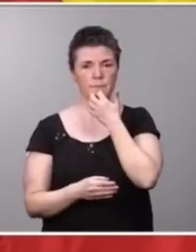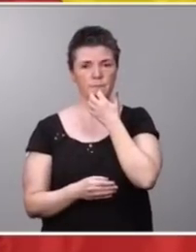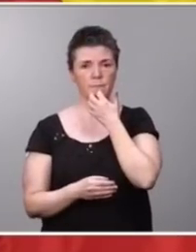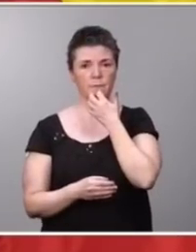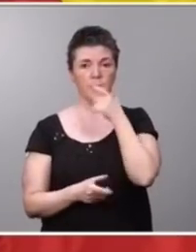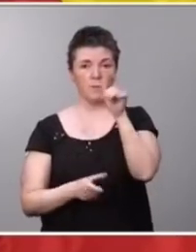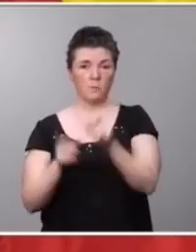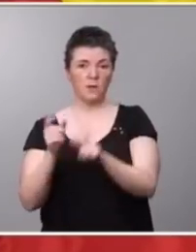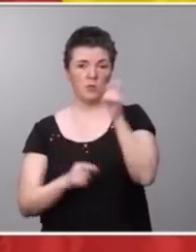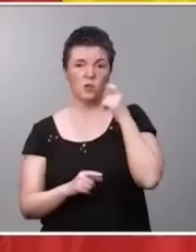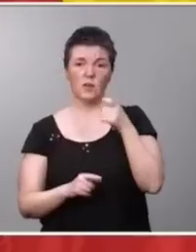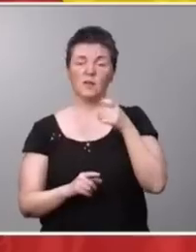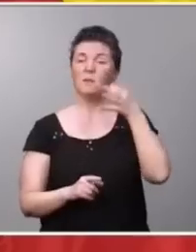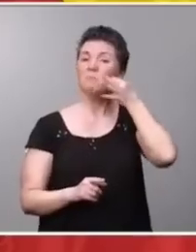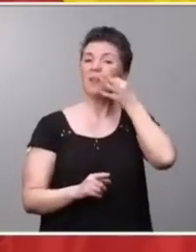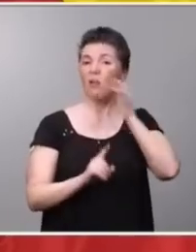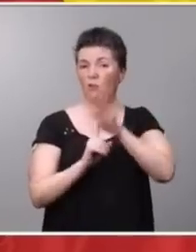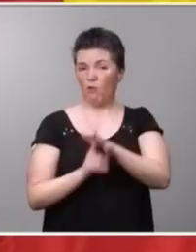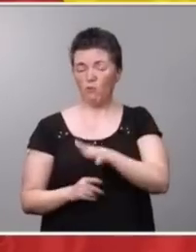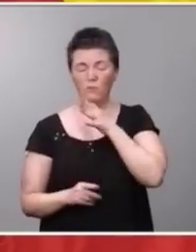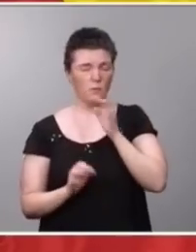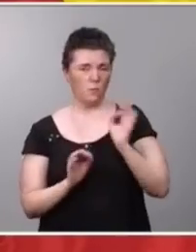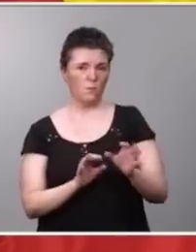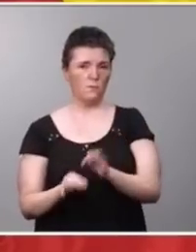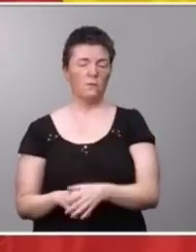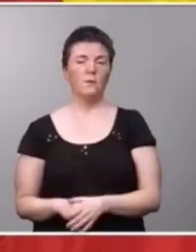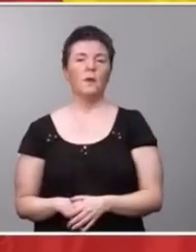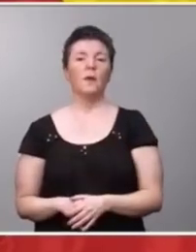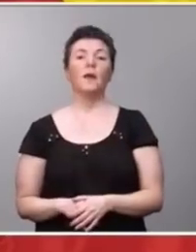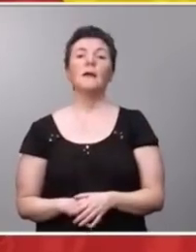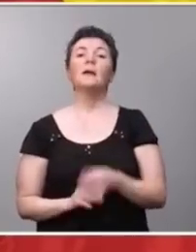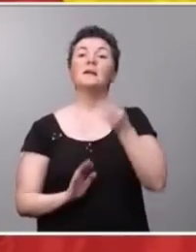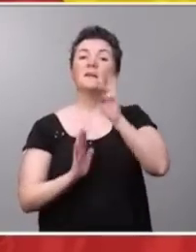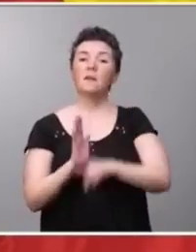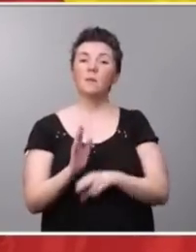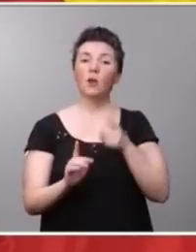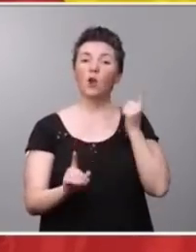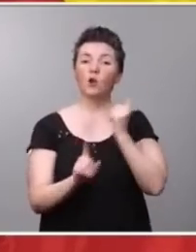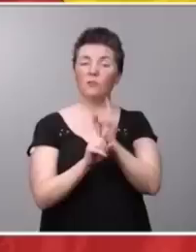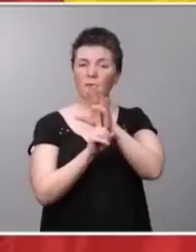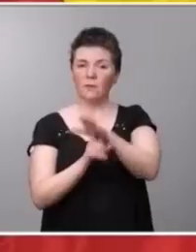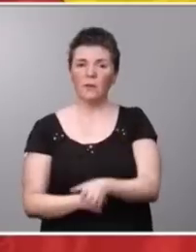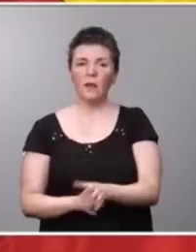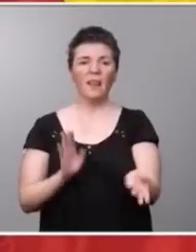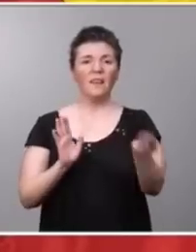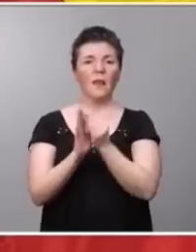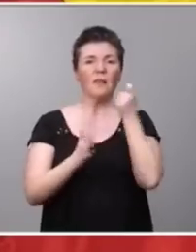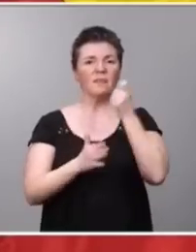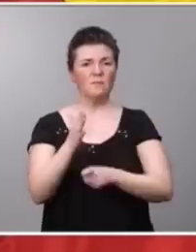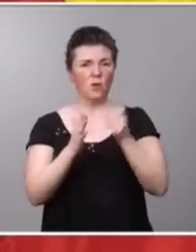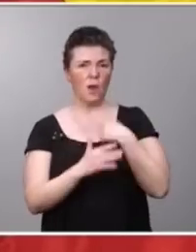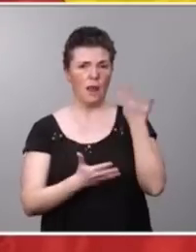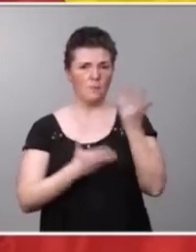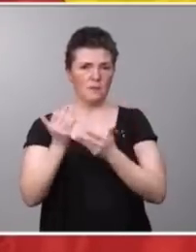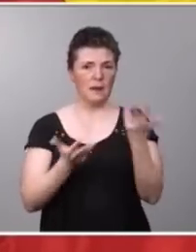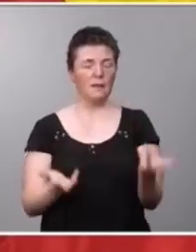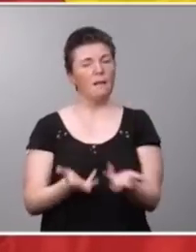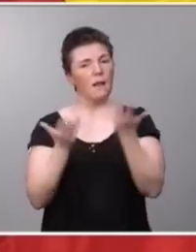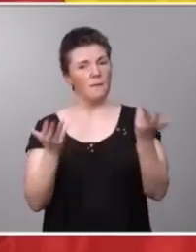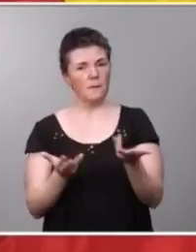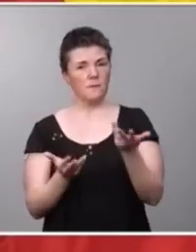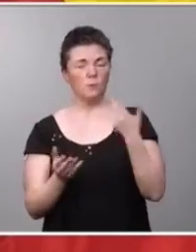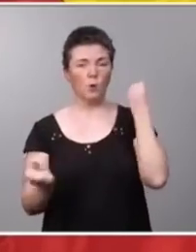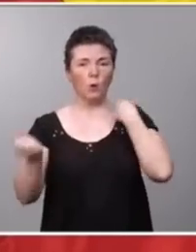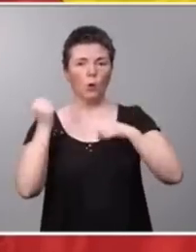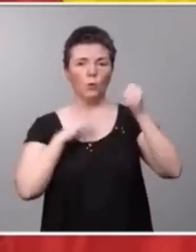racializadas. Este régimen antidiscriminatorio incorpora infracciones administrativas leves ante conductas como